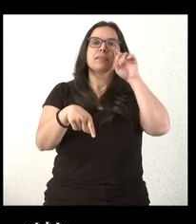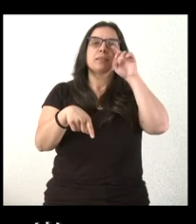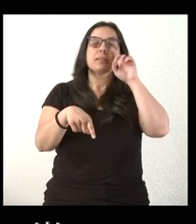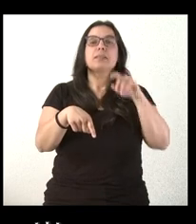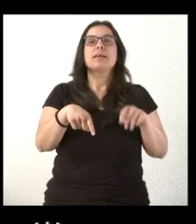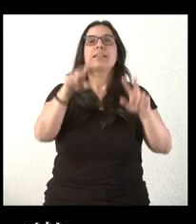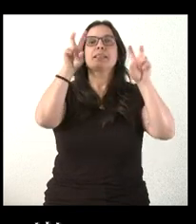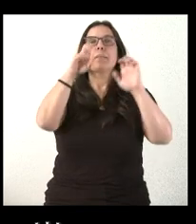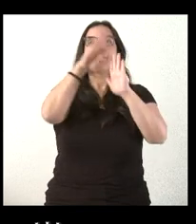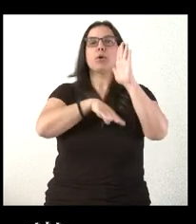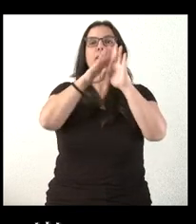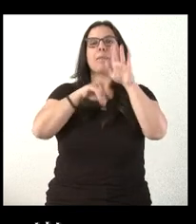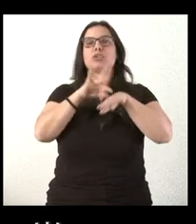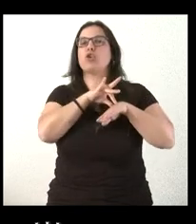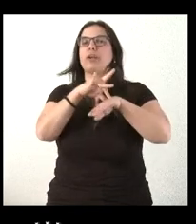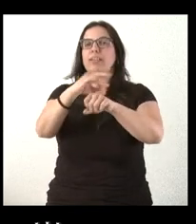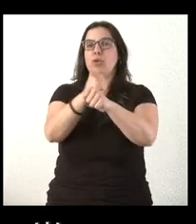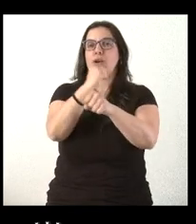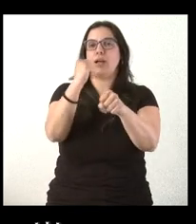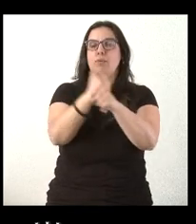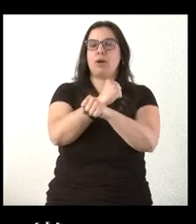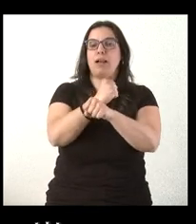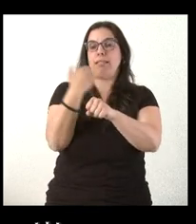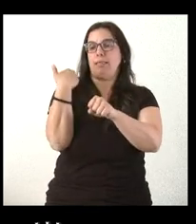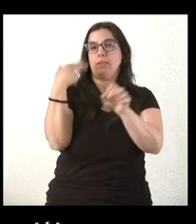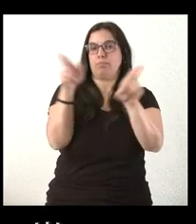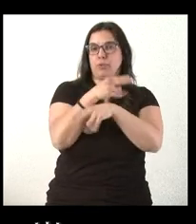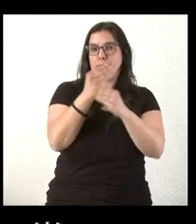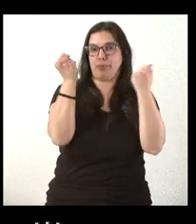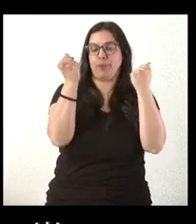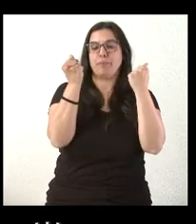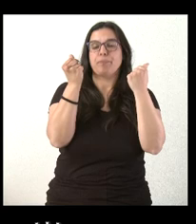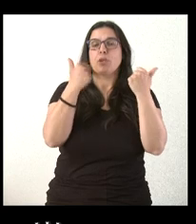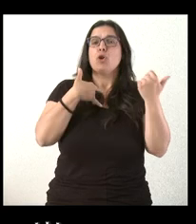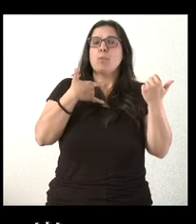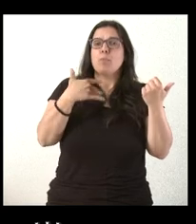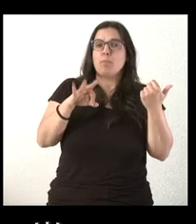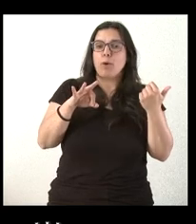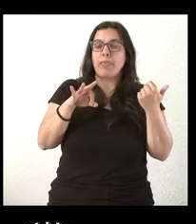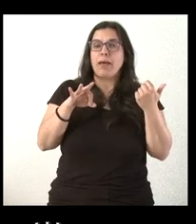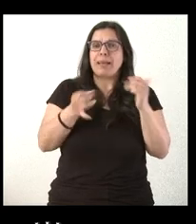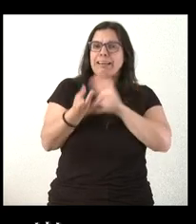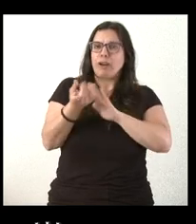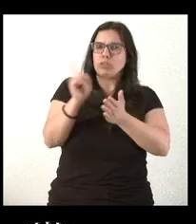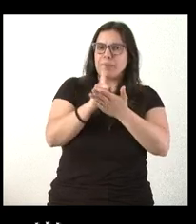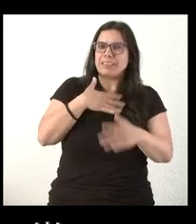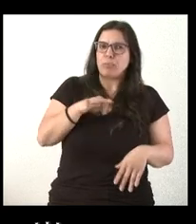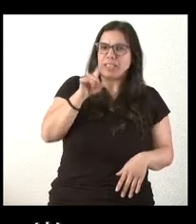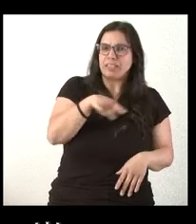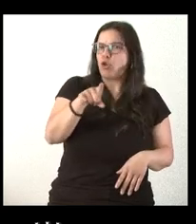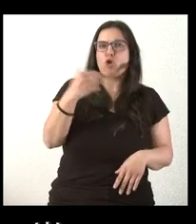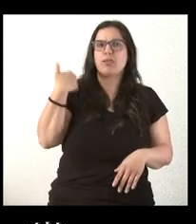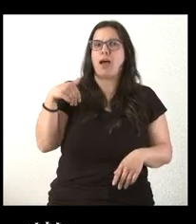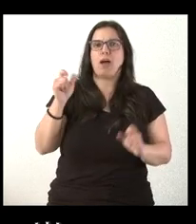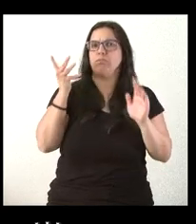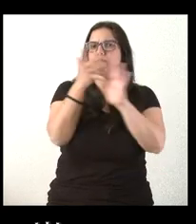los programas de orientación laboral que han sido suprimidos. ¿Cabe alguna posibilidad de recuperar estos programas o realmente la decisión ya